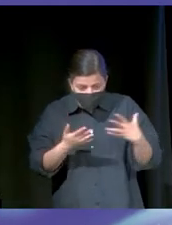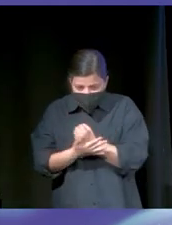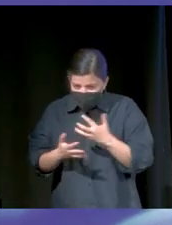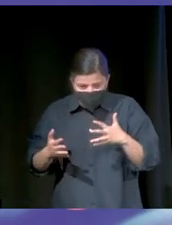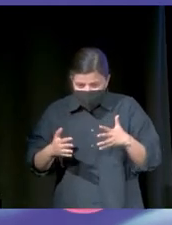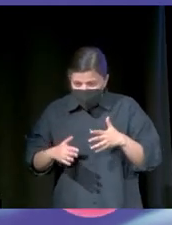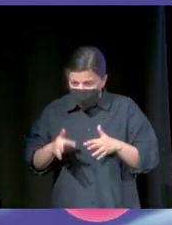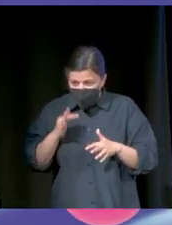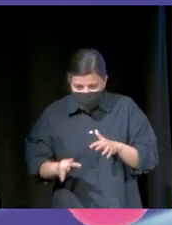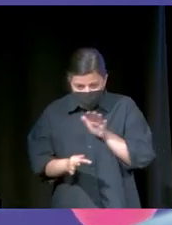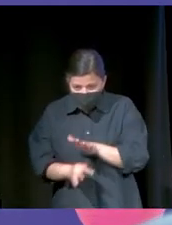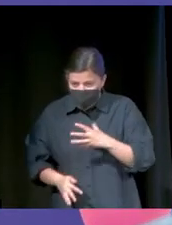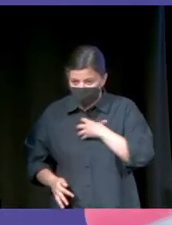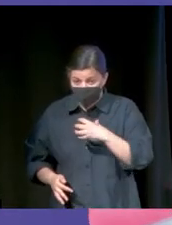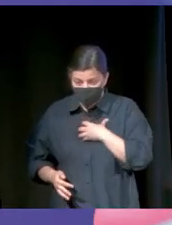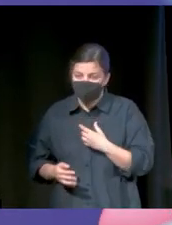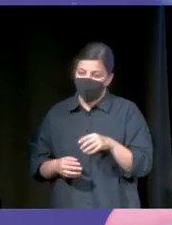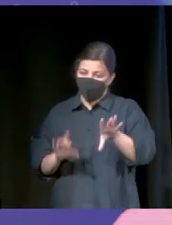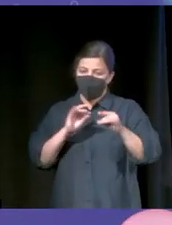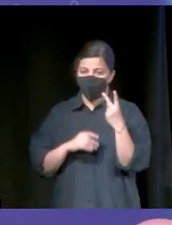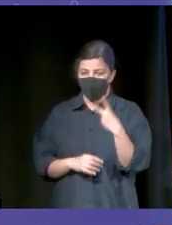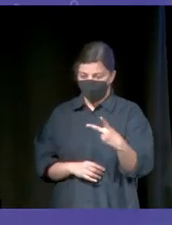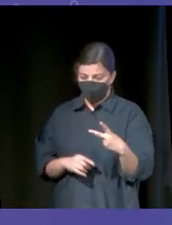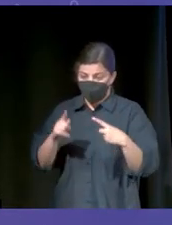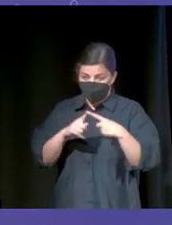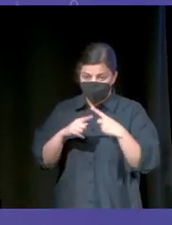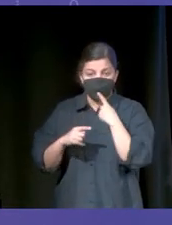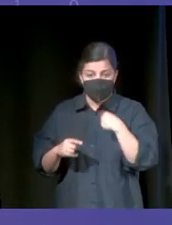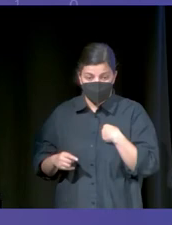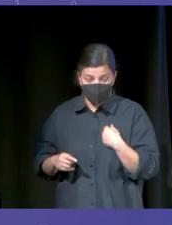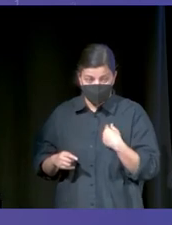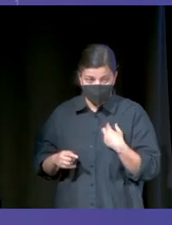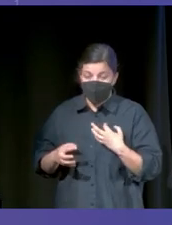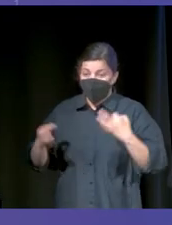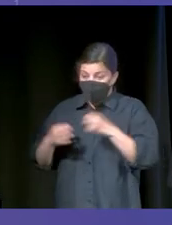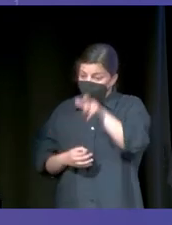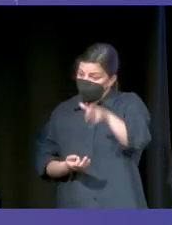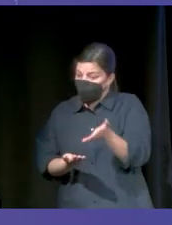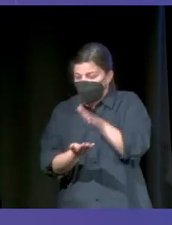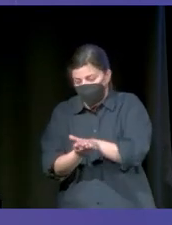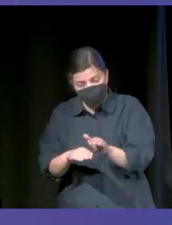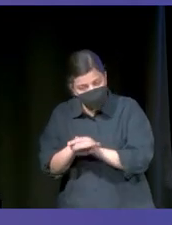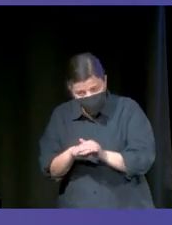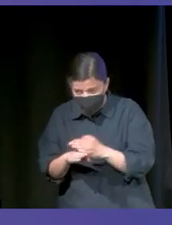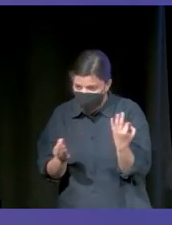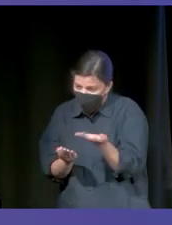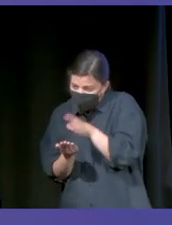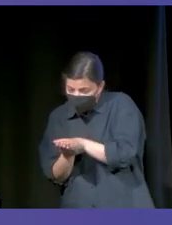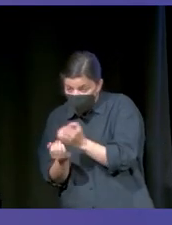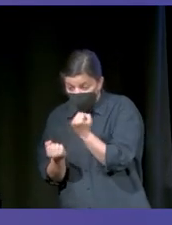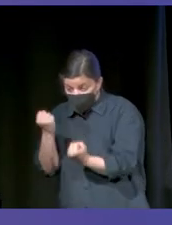puede parar antes de los niños. Y os doy dos opciones. La primera es que me digáis, tiene que morir alguien, ¿vale? Lo siento, pero el coche o